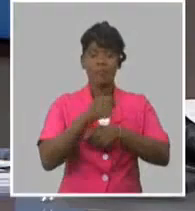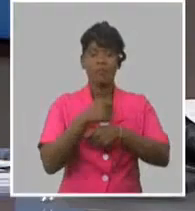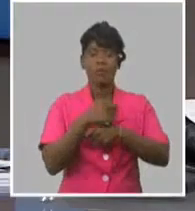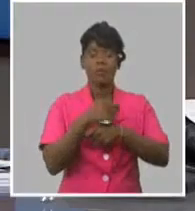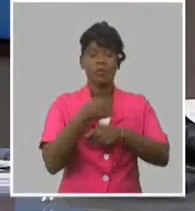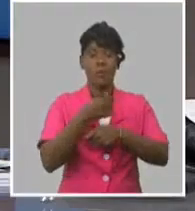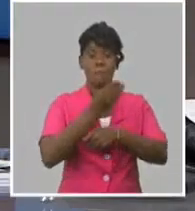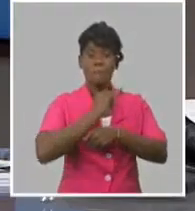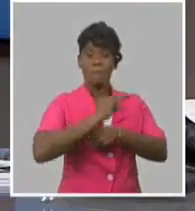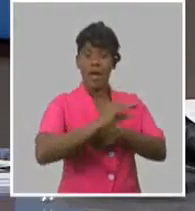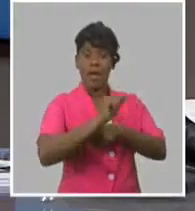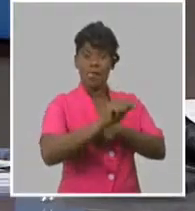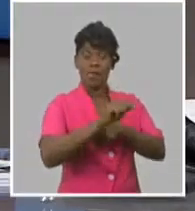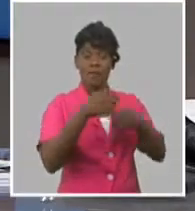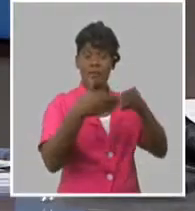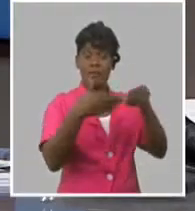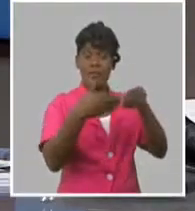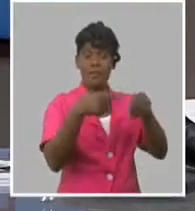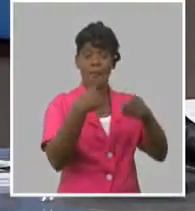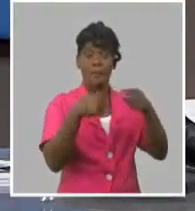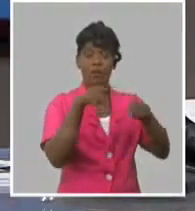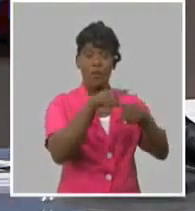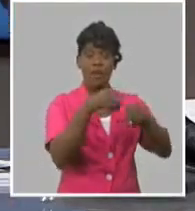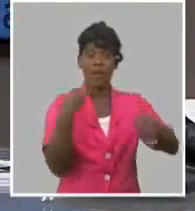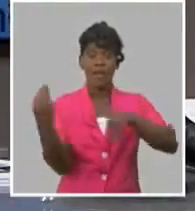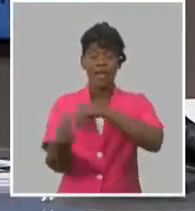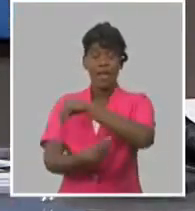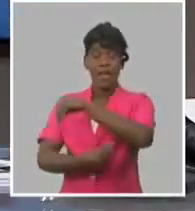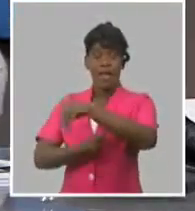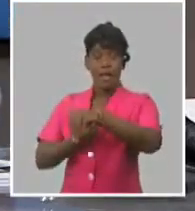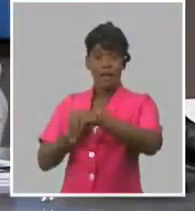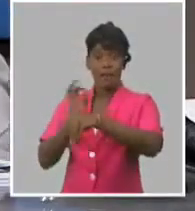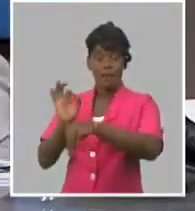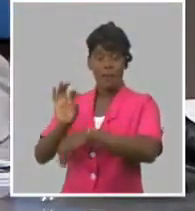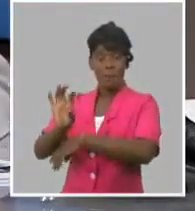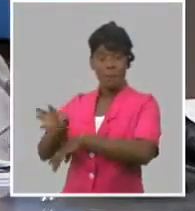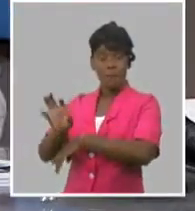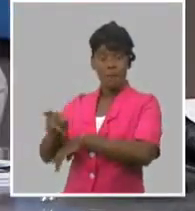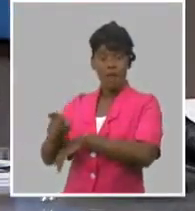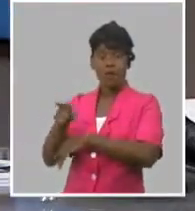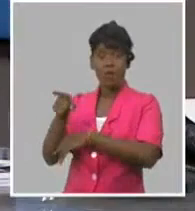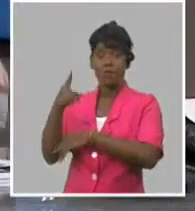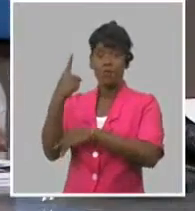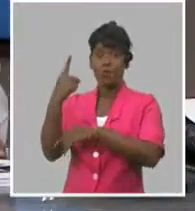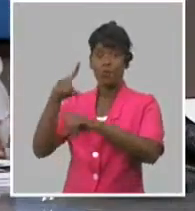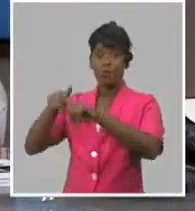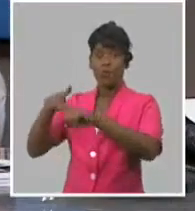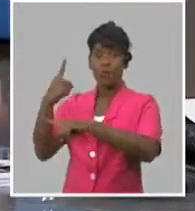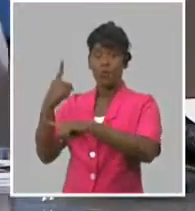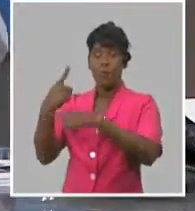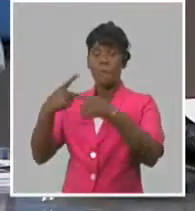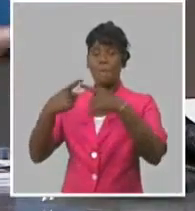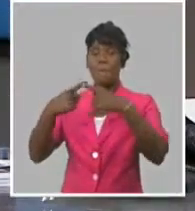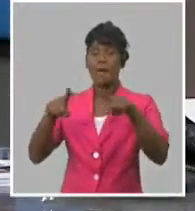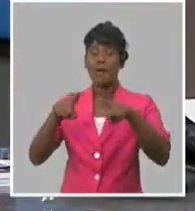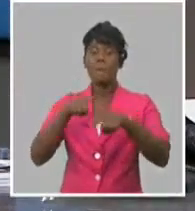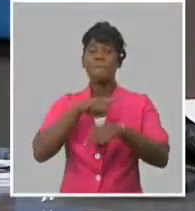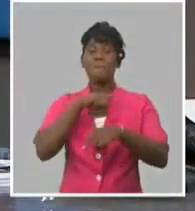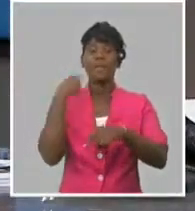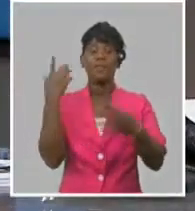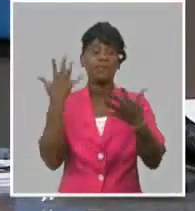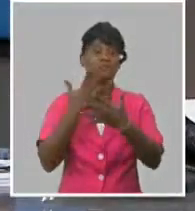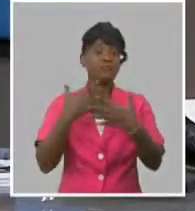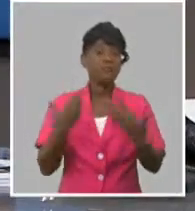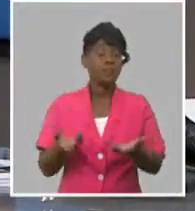24, para él el ingreso es 240 pesos y a los costos de la empresa solo llevamos 10, porque el tipo de cambio